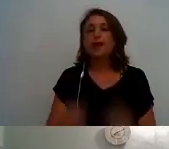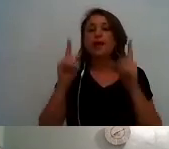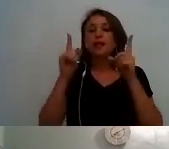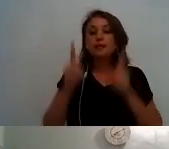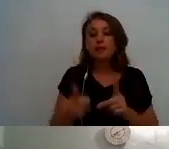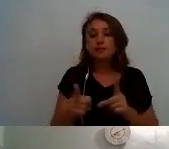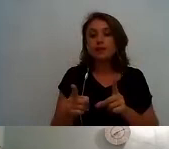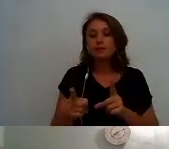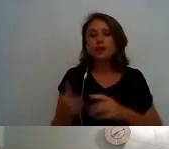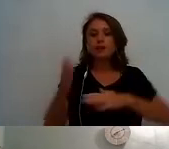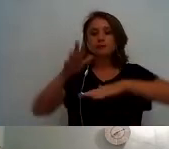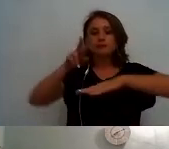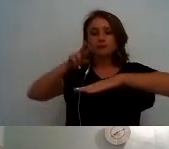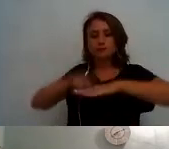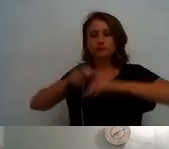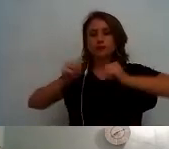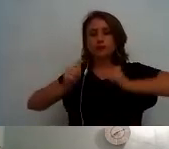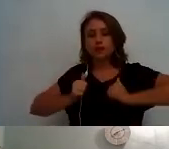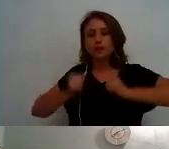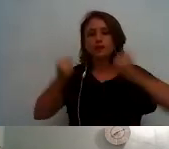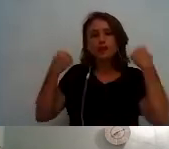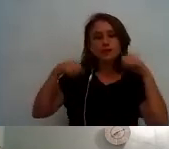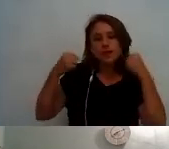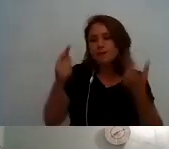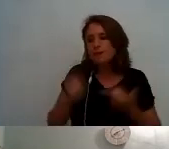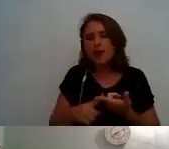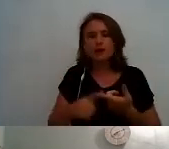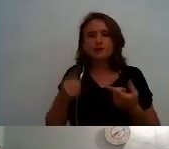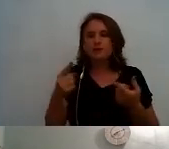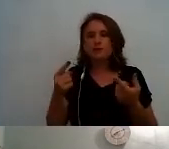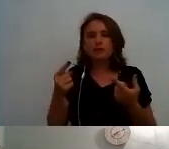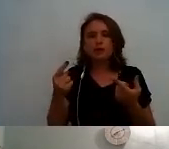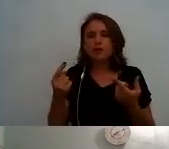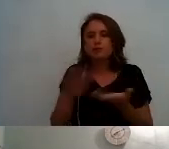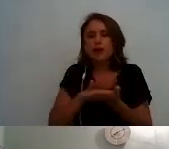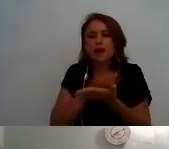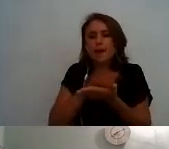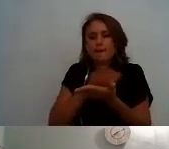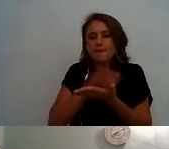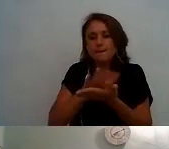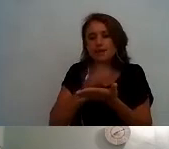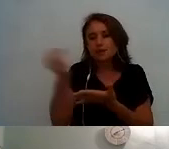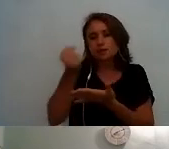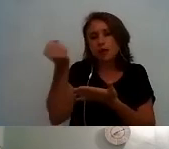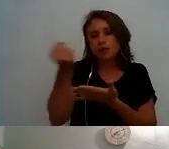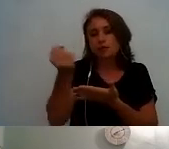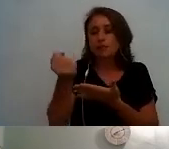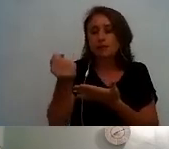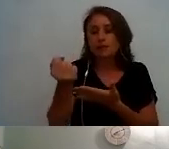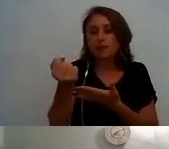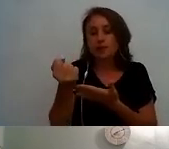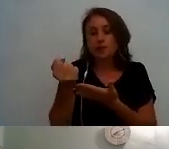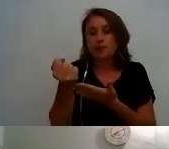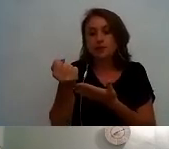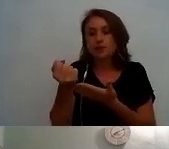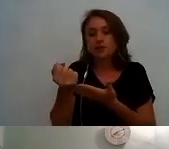tierra lo más práctico y concreto que es muy importante obviamente es ver bueno cuáles van a